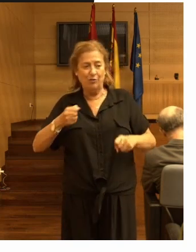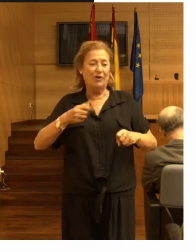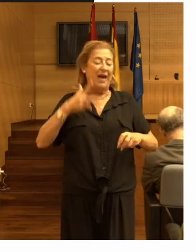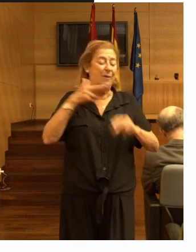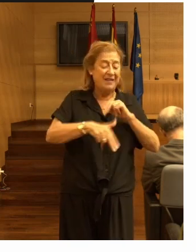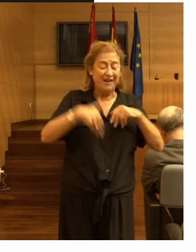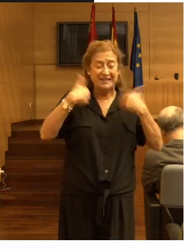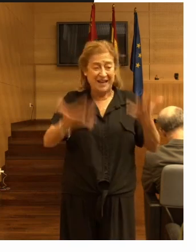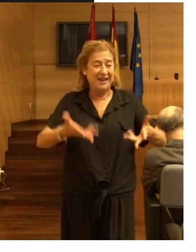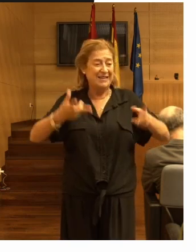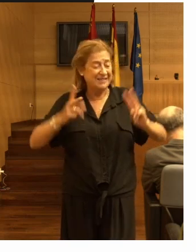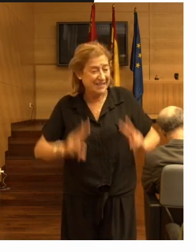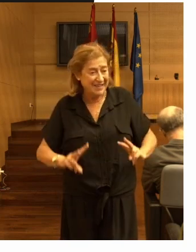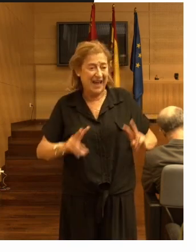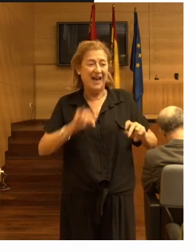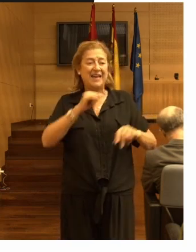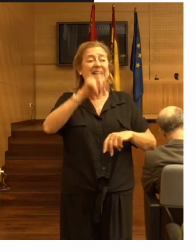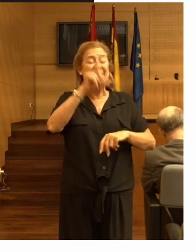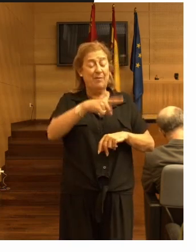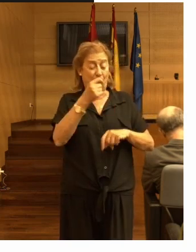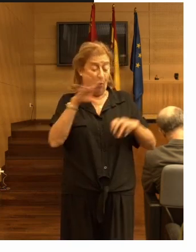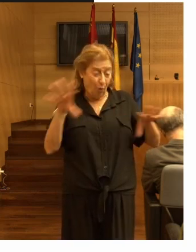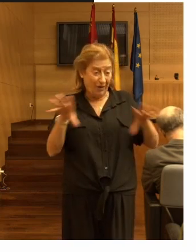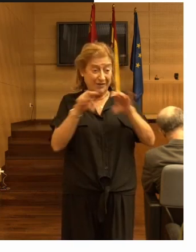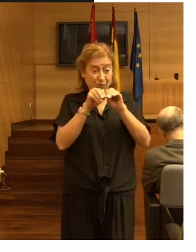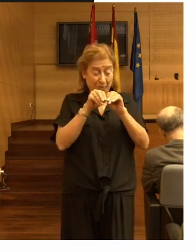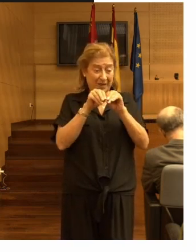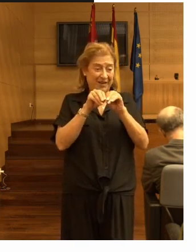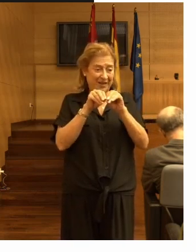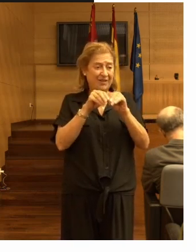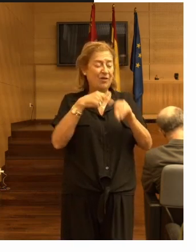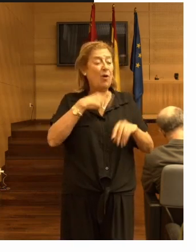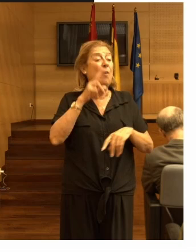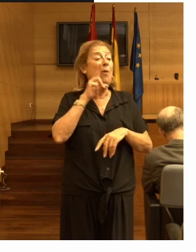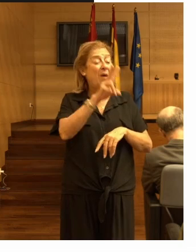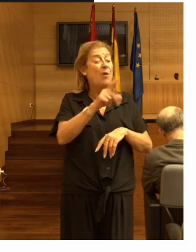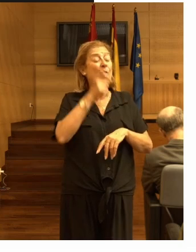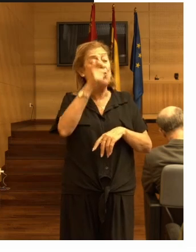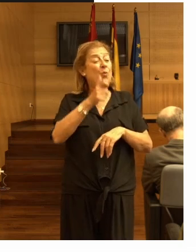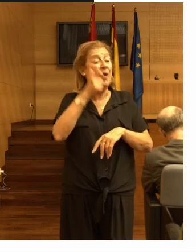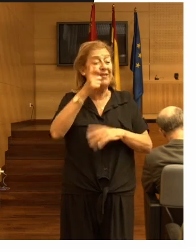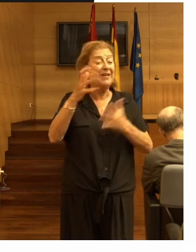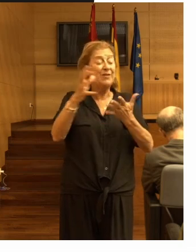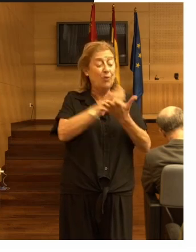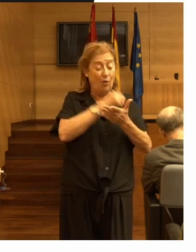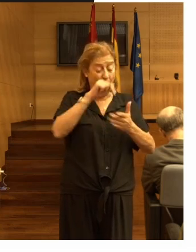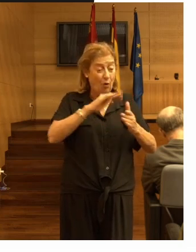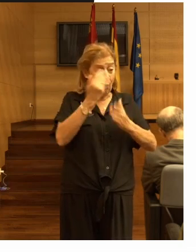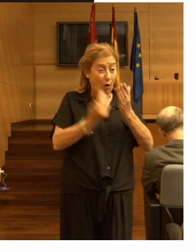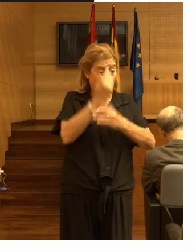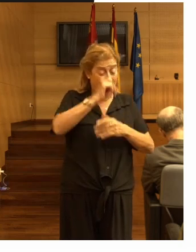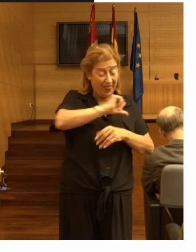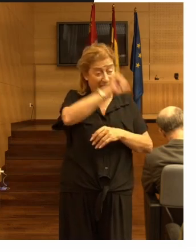y ya si un poco en resumen veo que durante toda la jornada de hoy